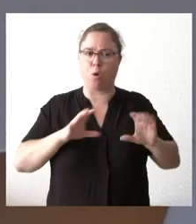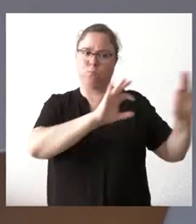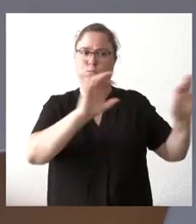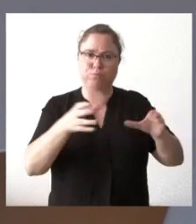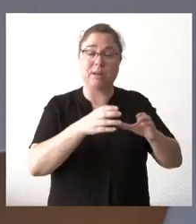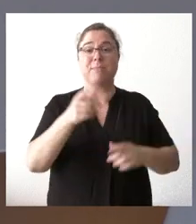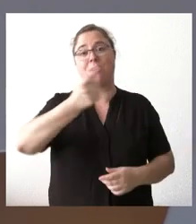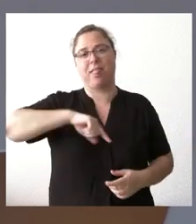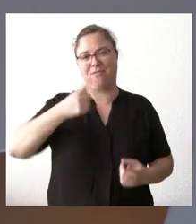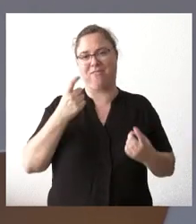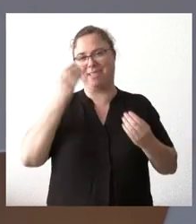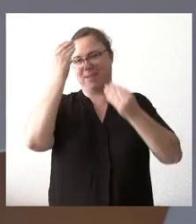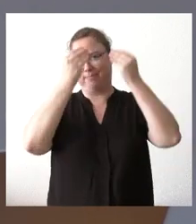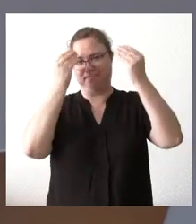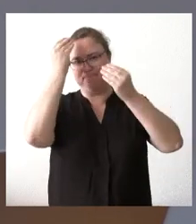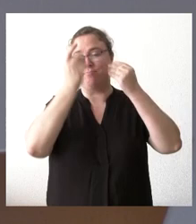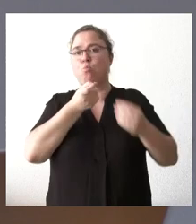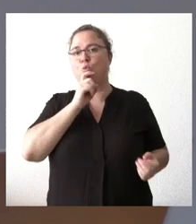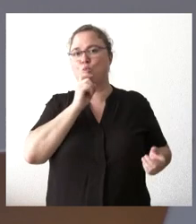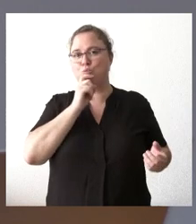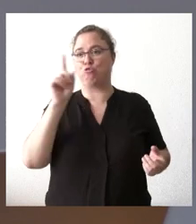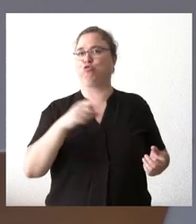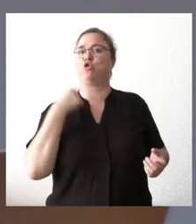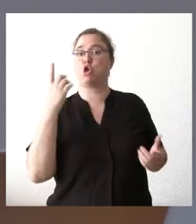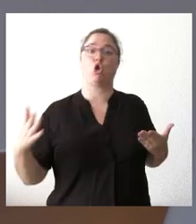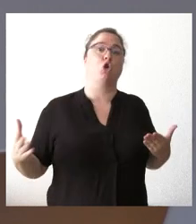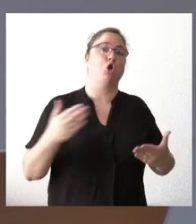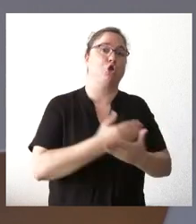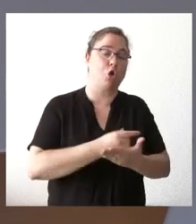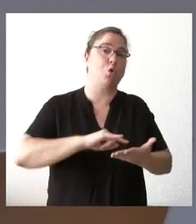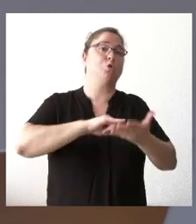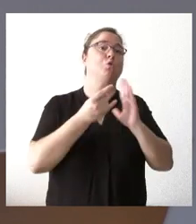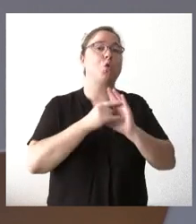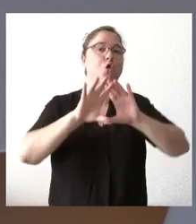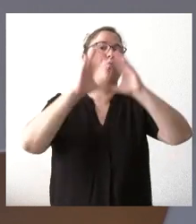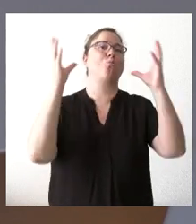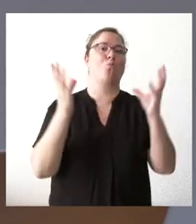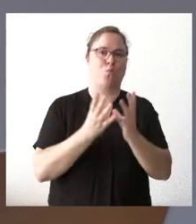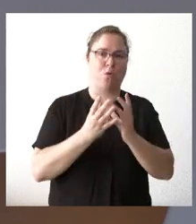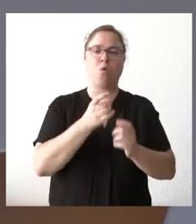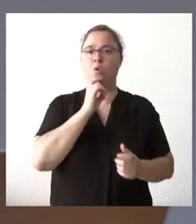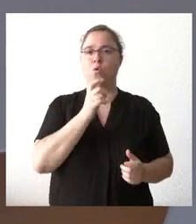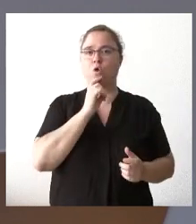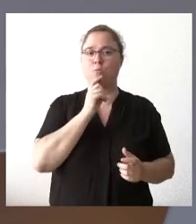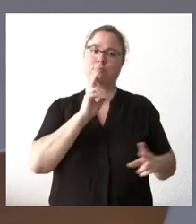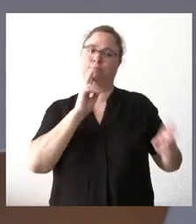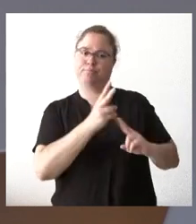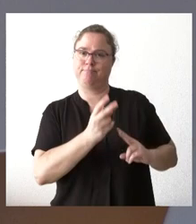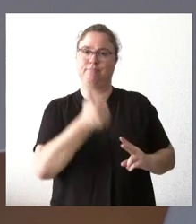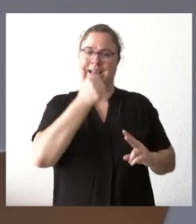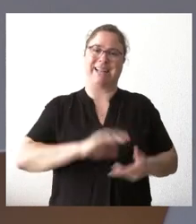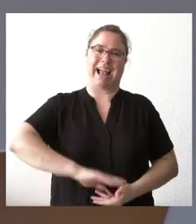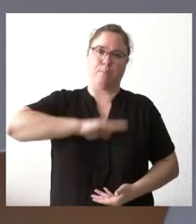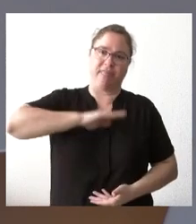tenemos que reflexionar cómo, entre todos, en esa solución global, a un programa global, le damos una mayor respuesta de capacidad.